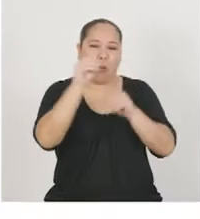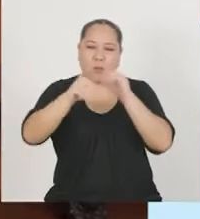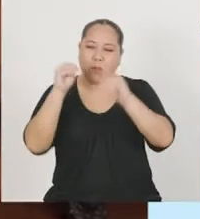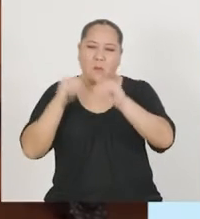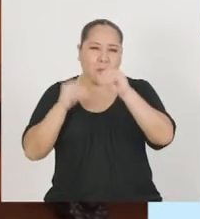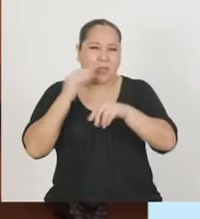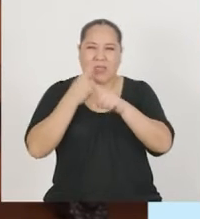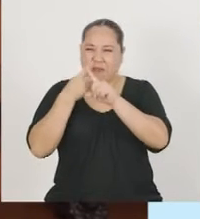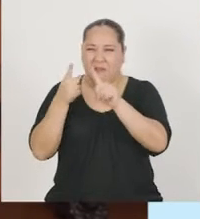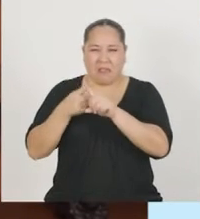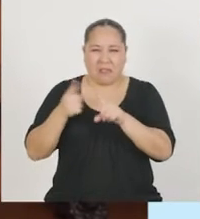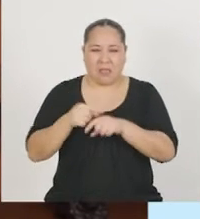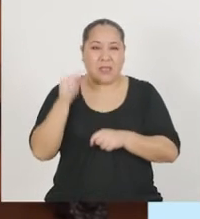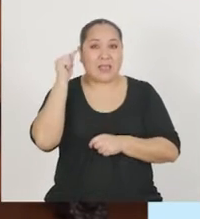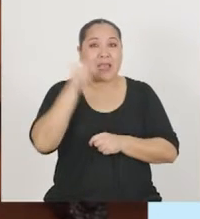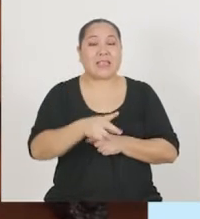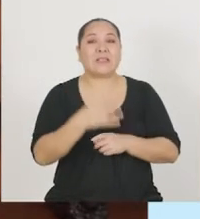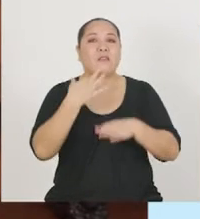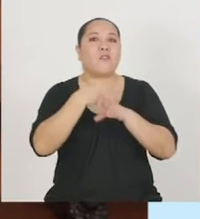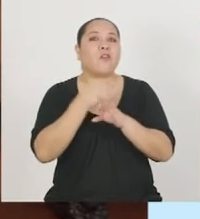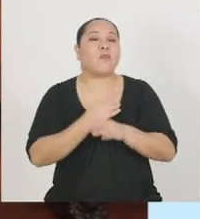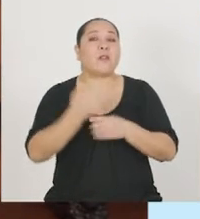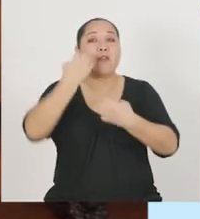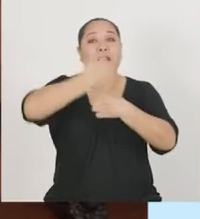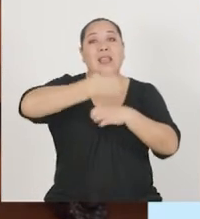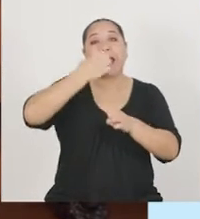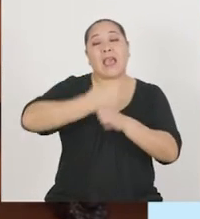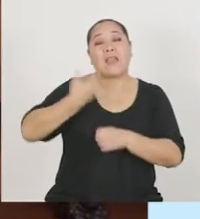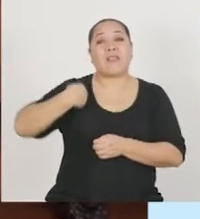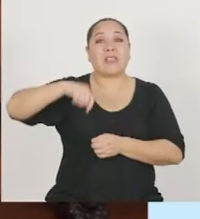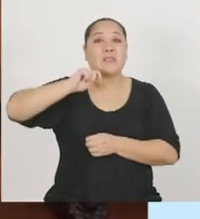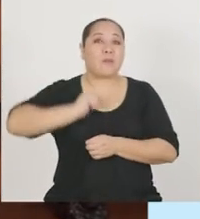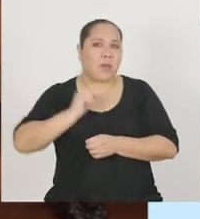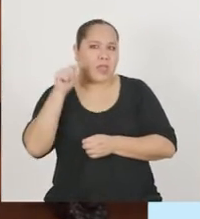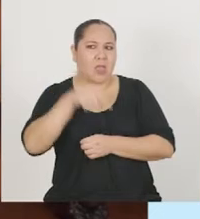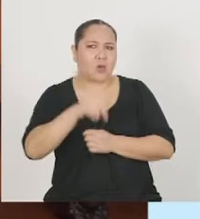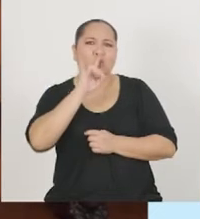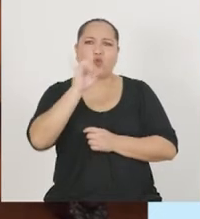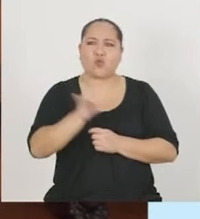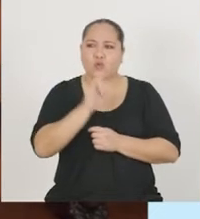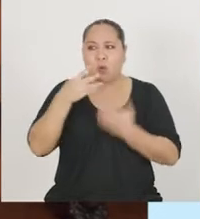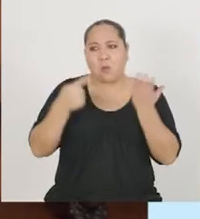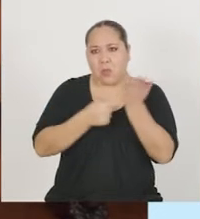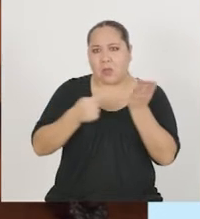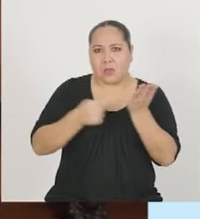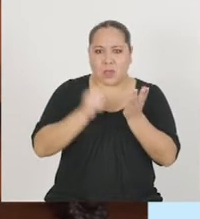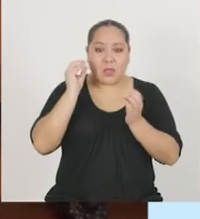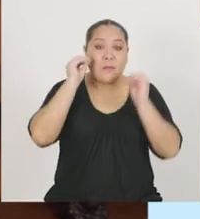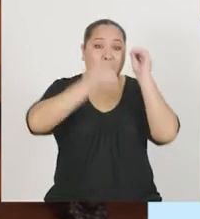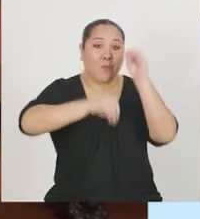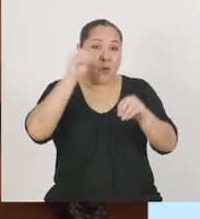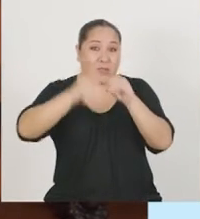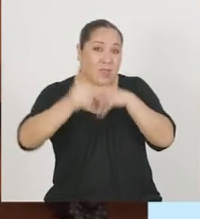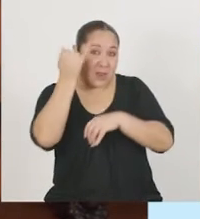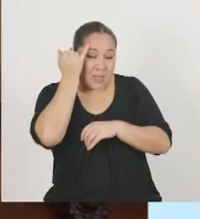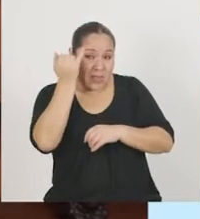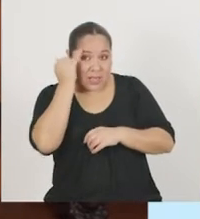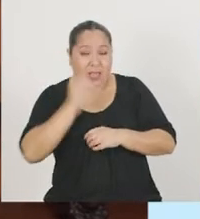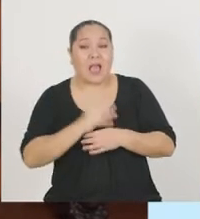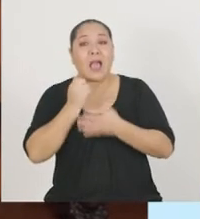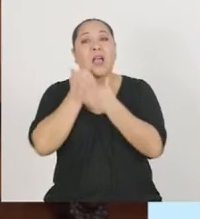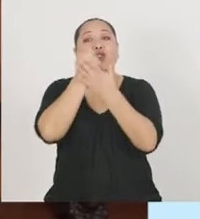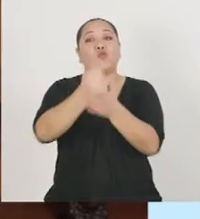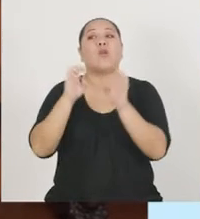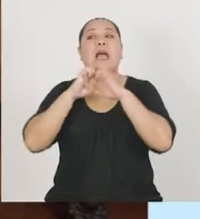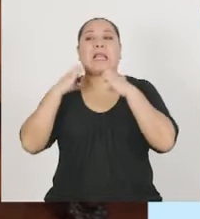Esta herramienta fue creada en España y, además de su utilidad como técnica para generar ideas, ayuda a los